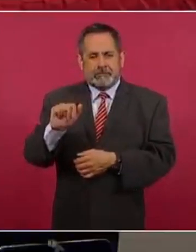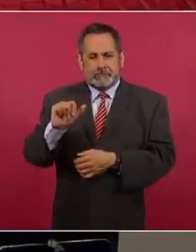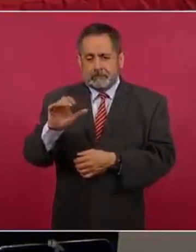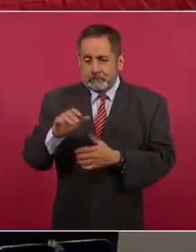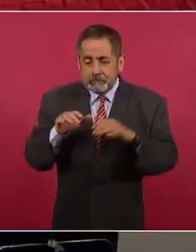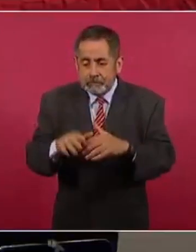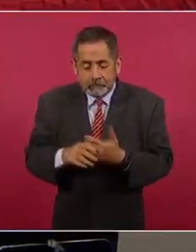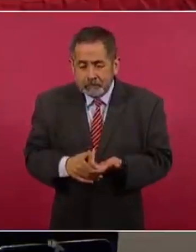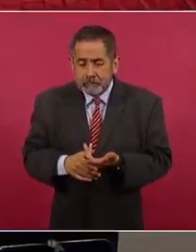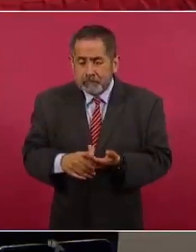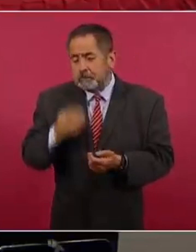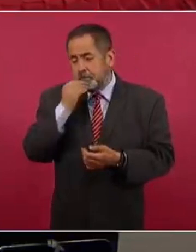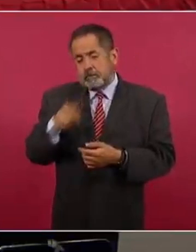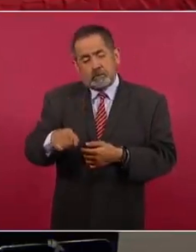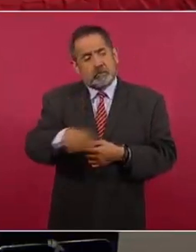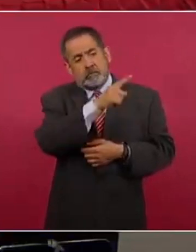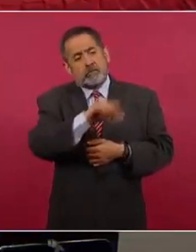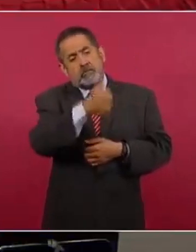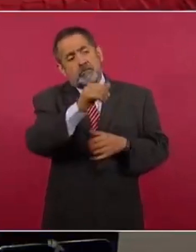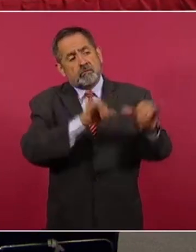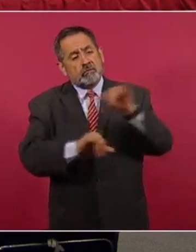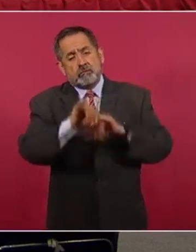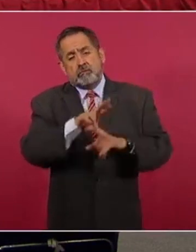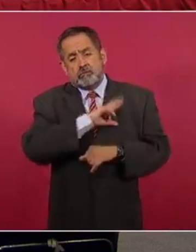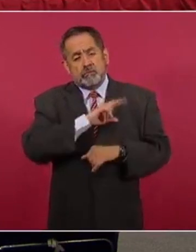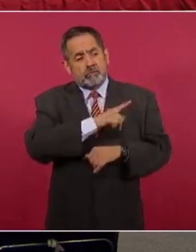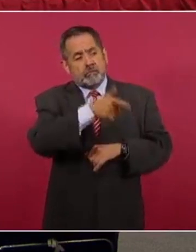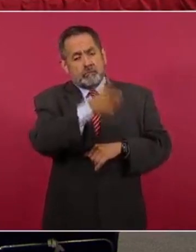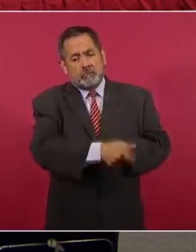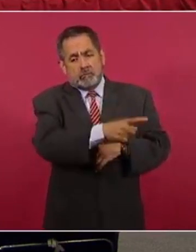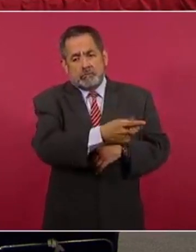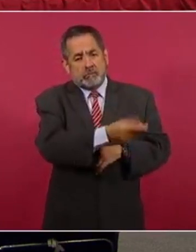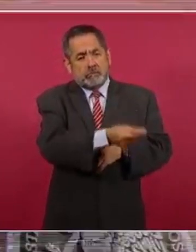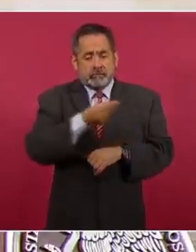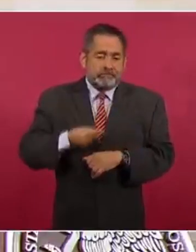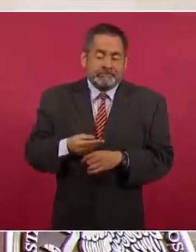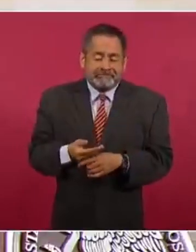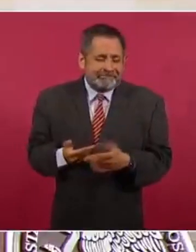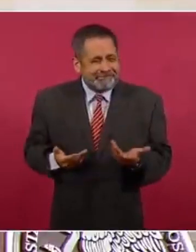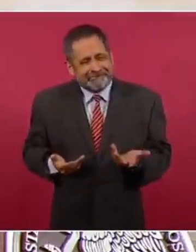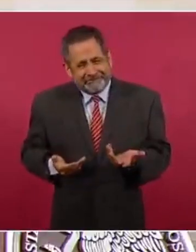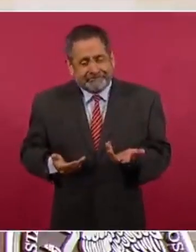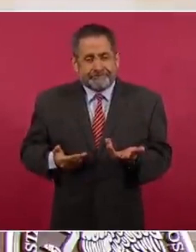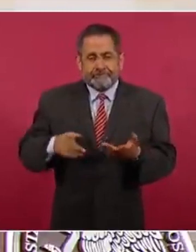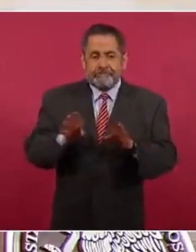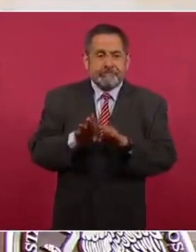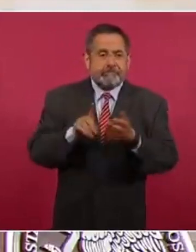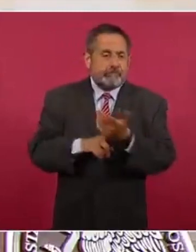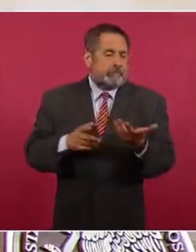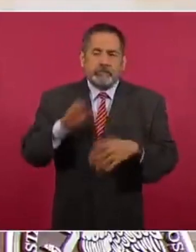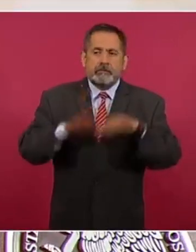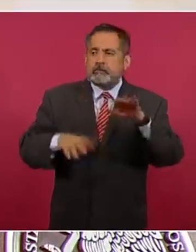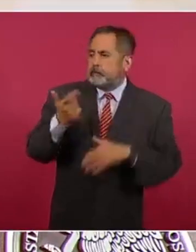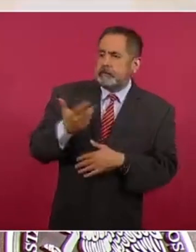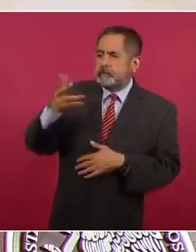pues vaya usted y hágase su tomografía en algún laboratorio privado a costa del usuario, que muchas veces puede significar